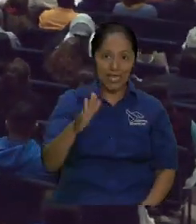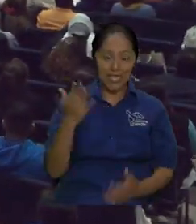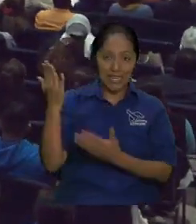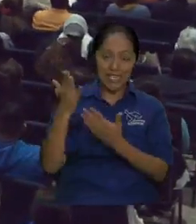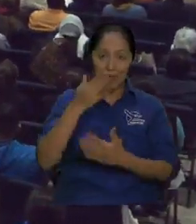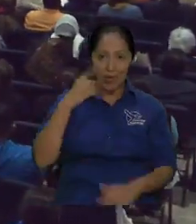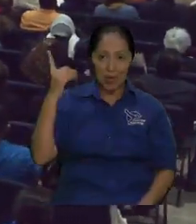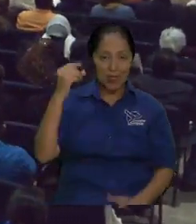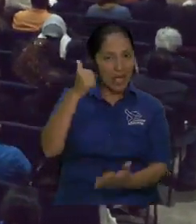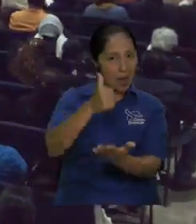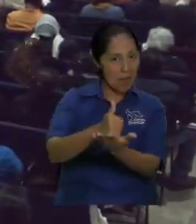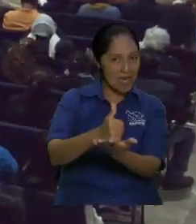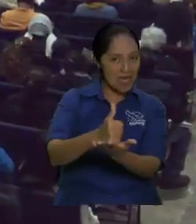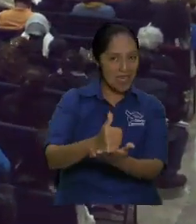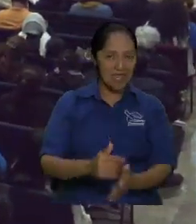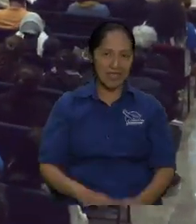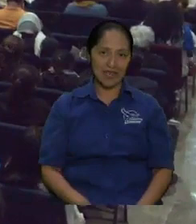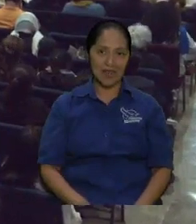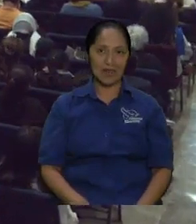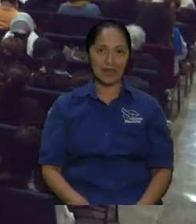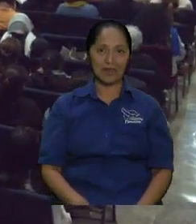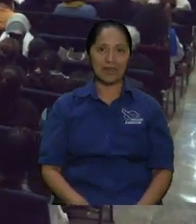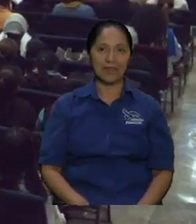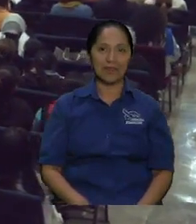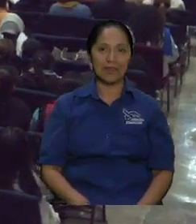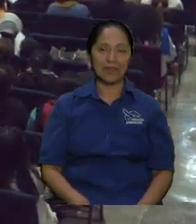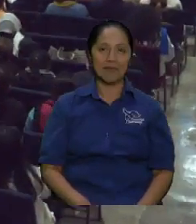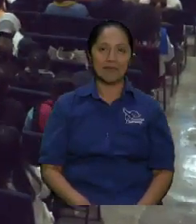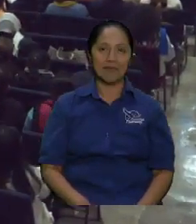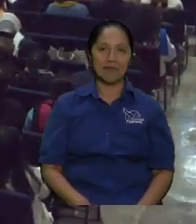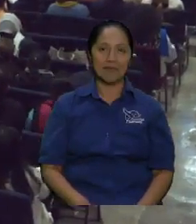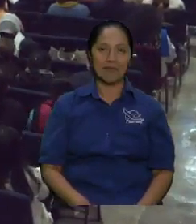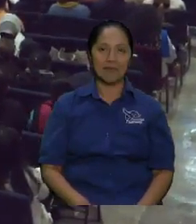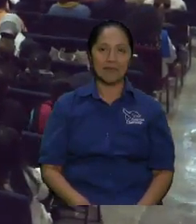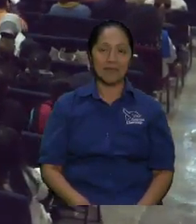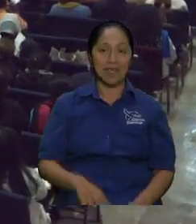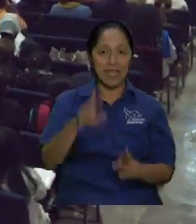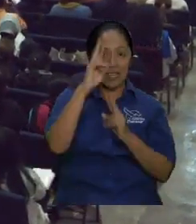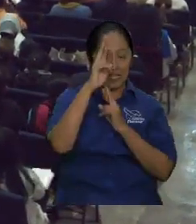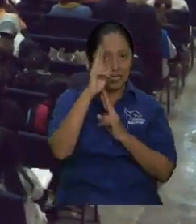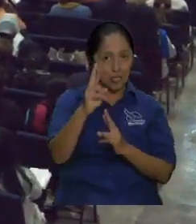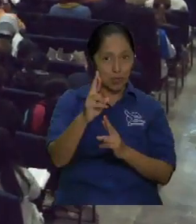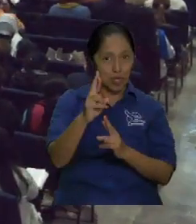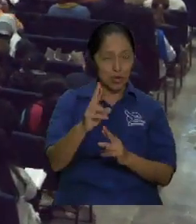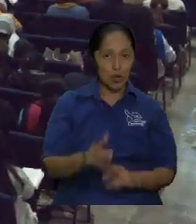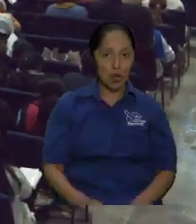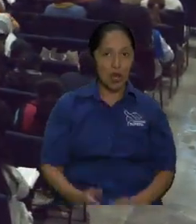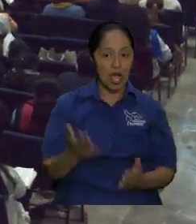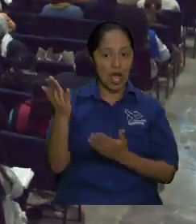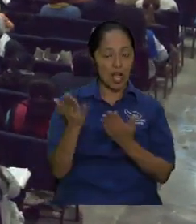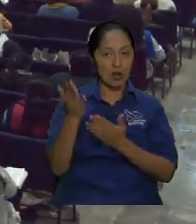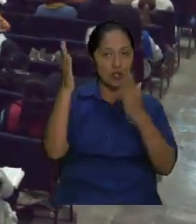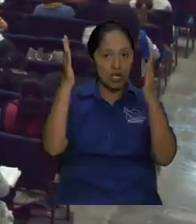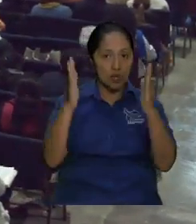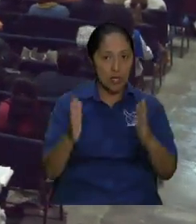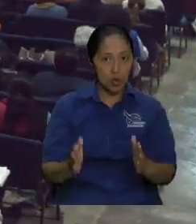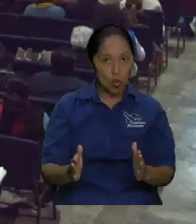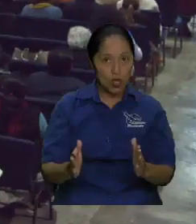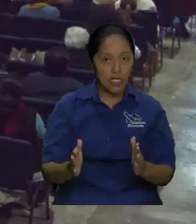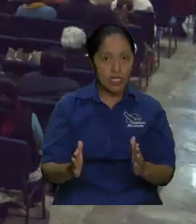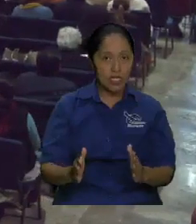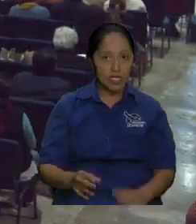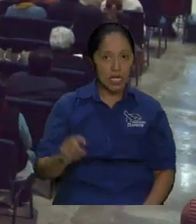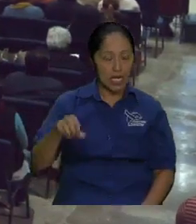yo sé que usted le sirve a Dios a mí me consta hermano mis respetos para la mayoría de ustedes que son servidores siervos pues